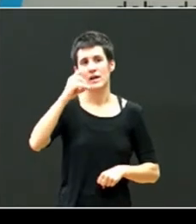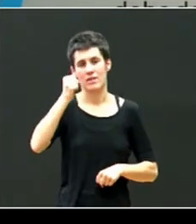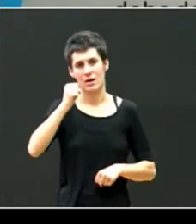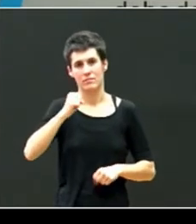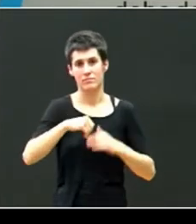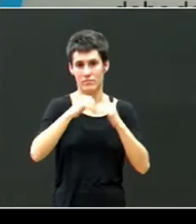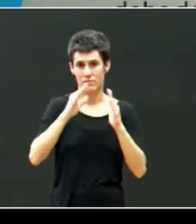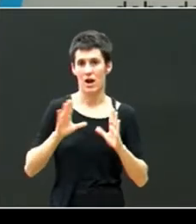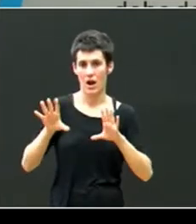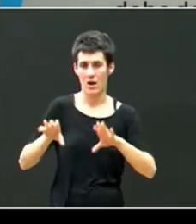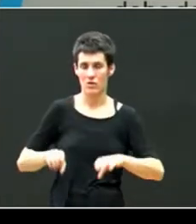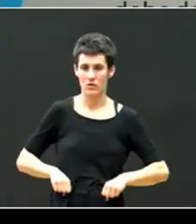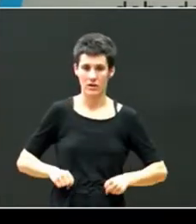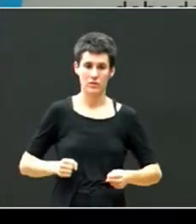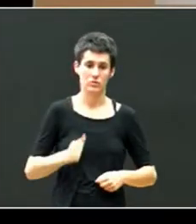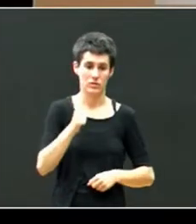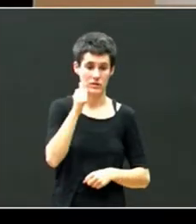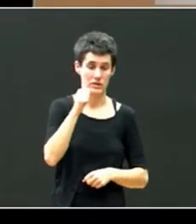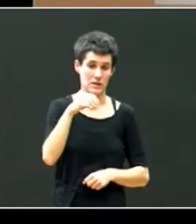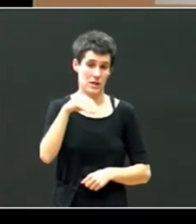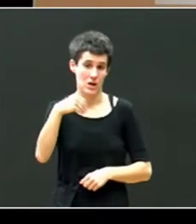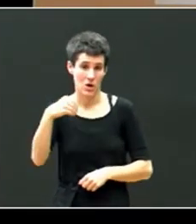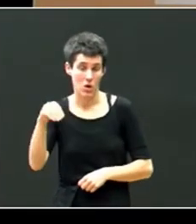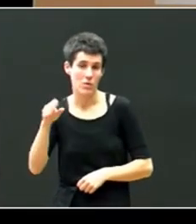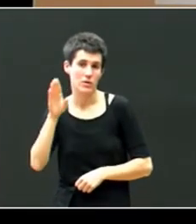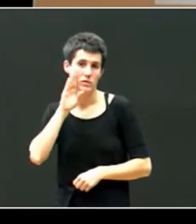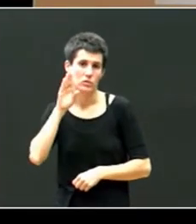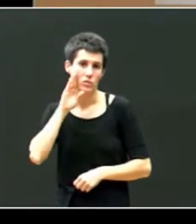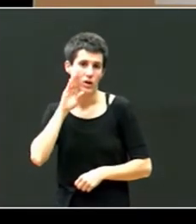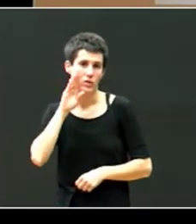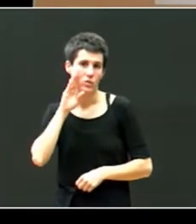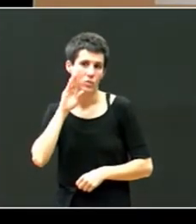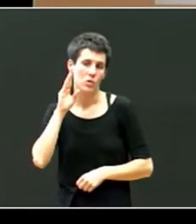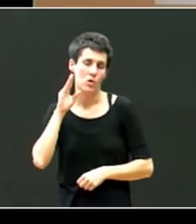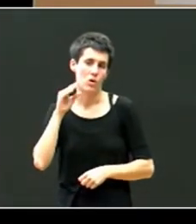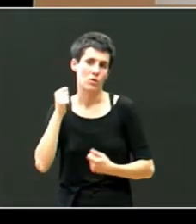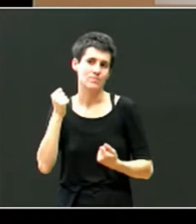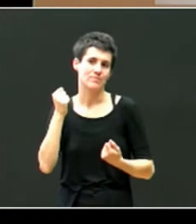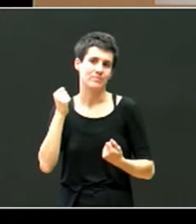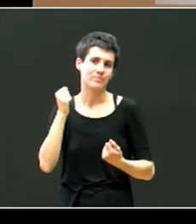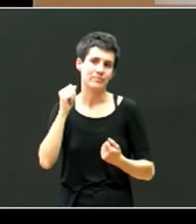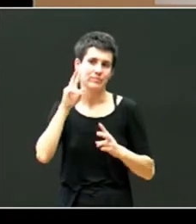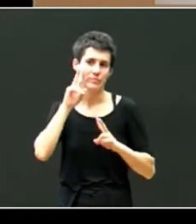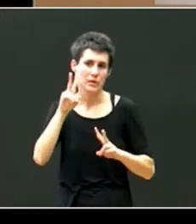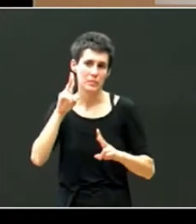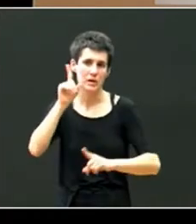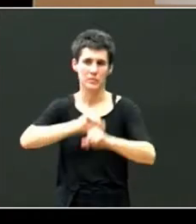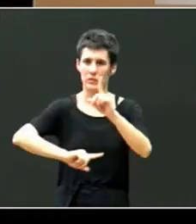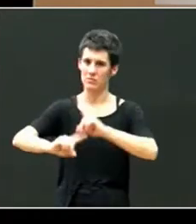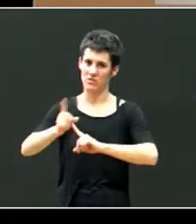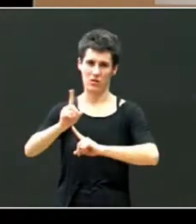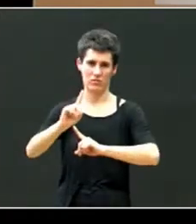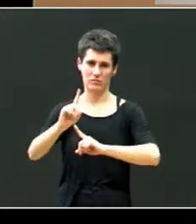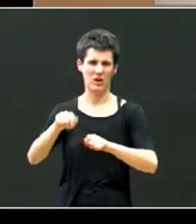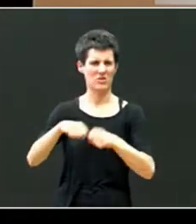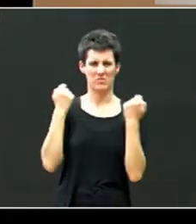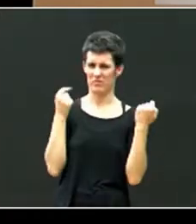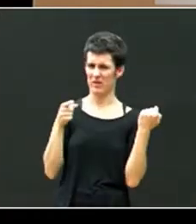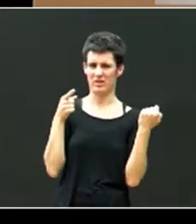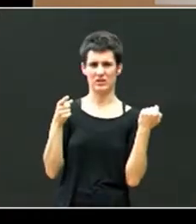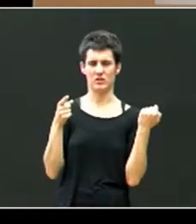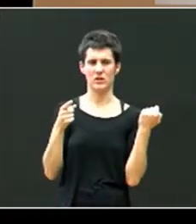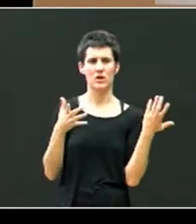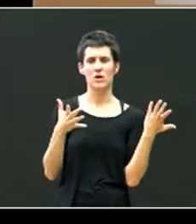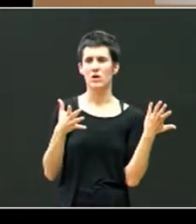romper estereotipos sobre estos menores os pediría verlos como problemáticos no en realidad el problema como dice Riegar